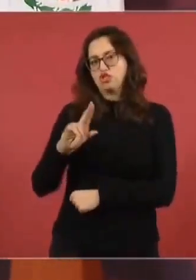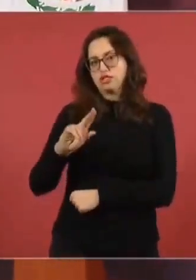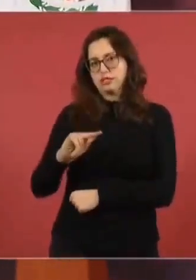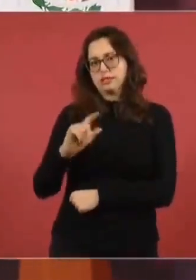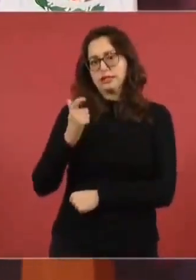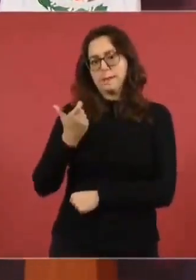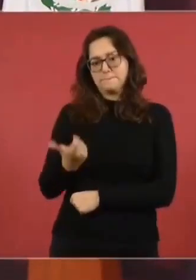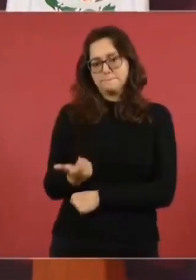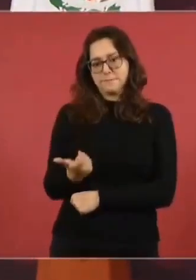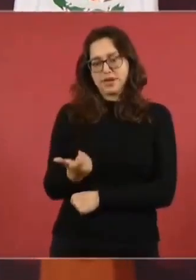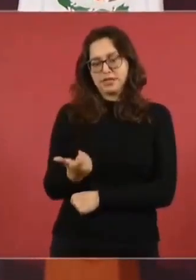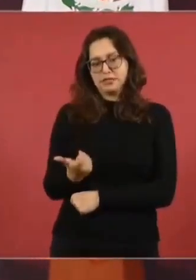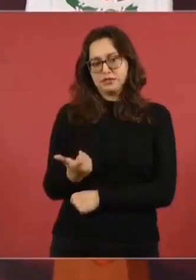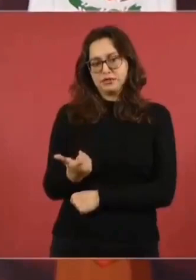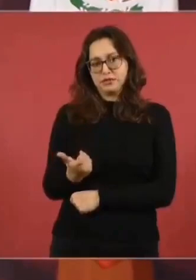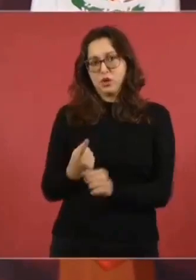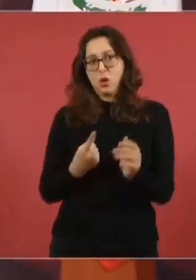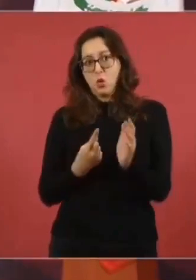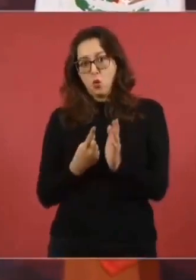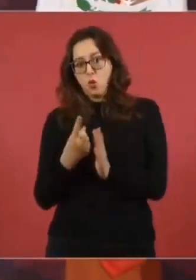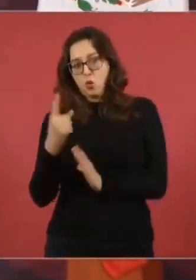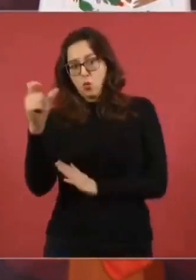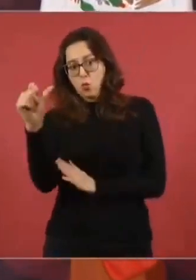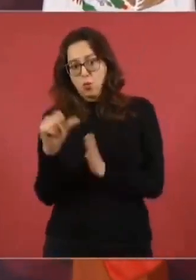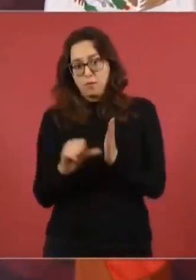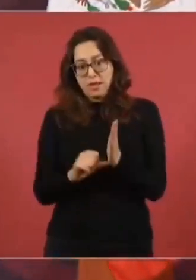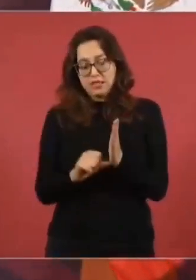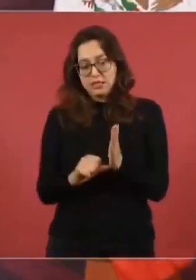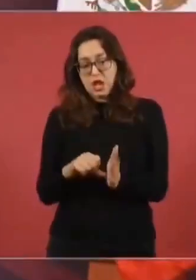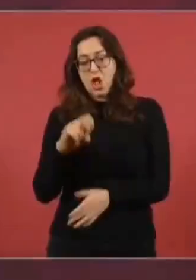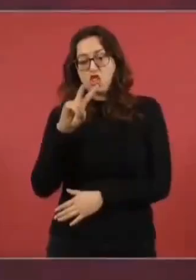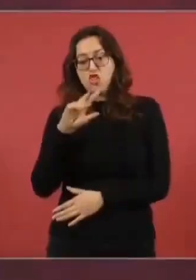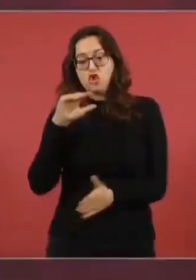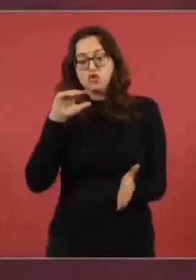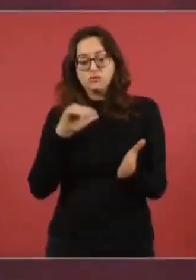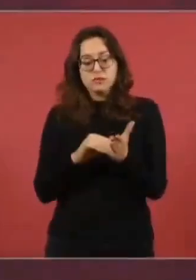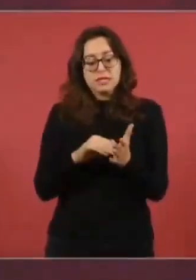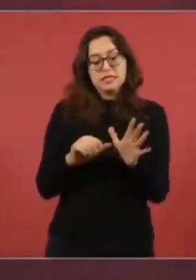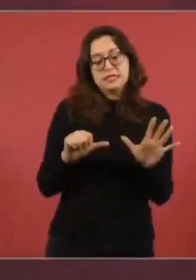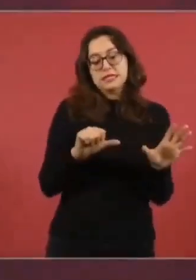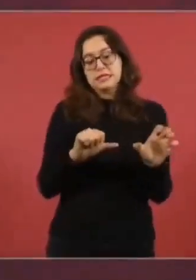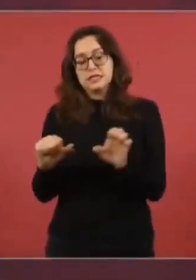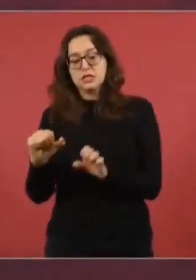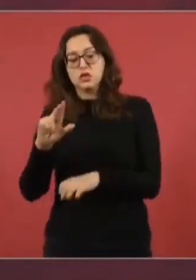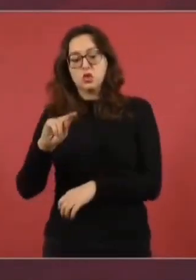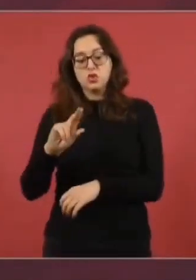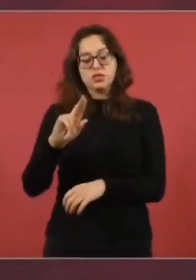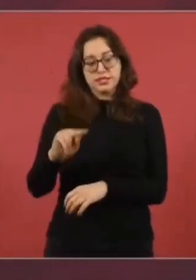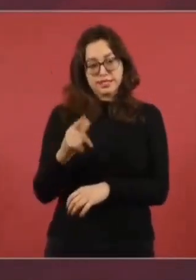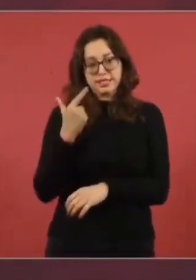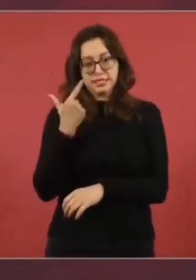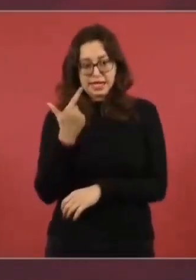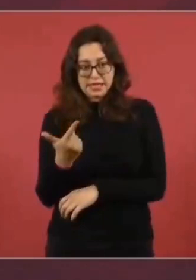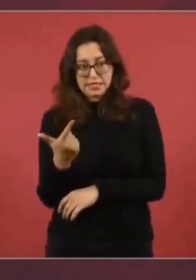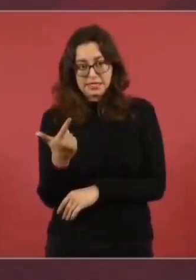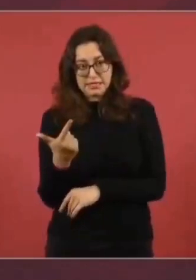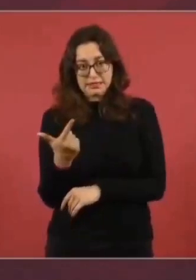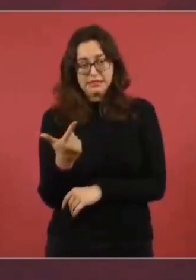dos mil 687 pesos mensuales.